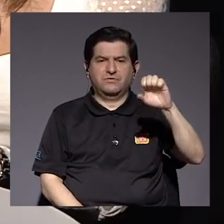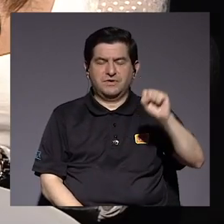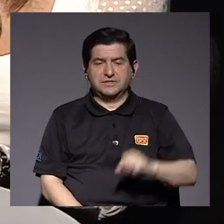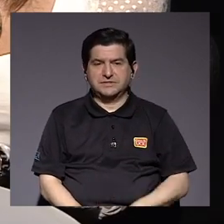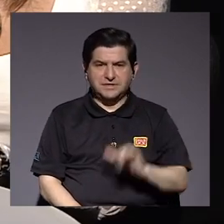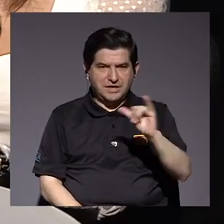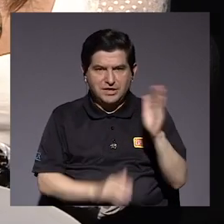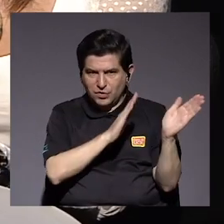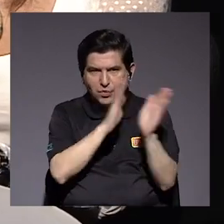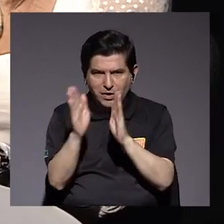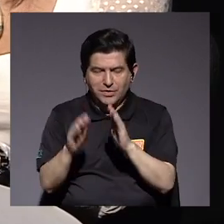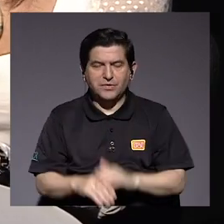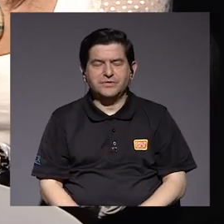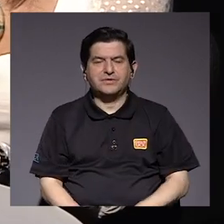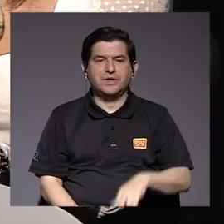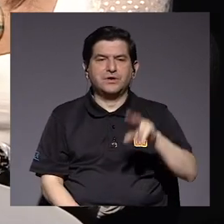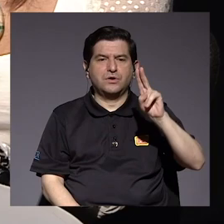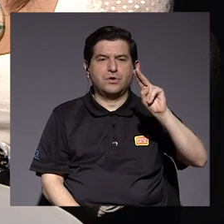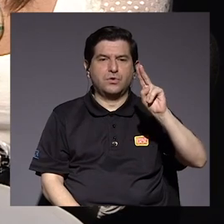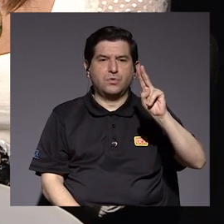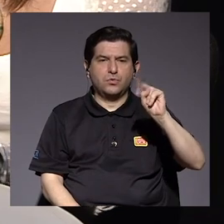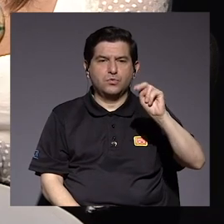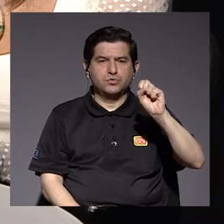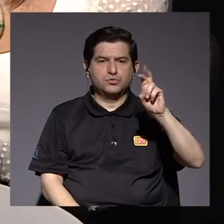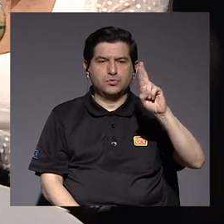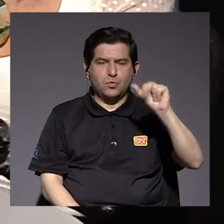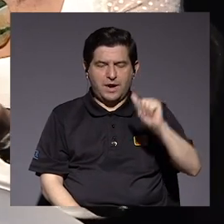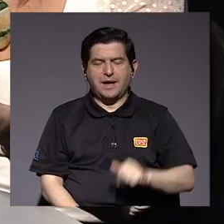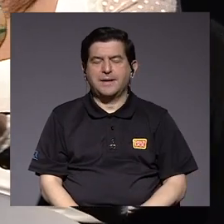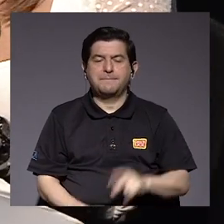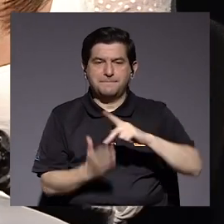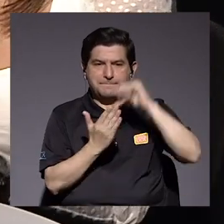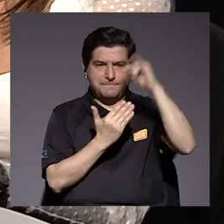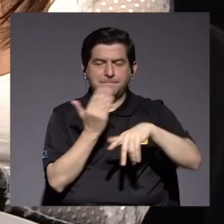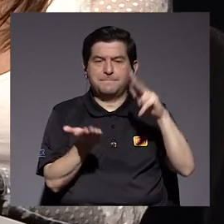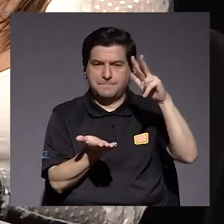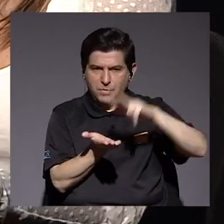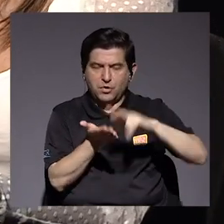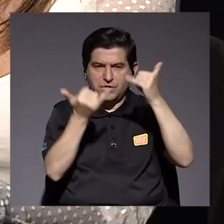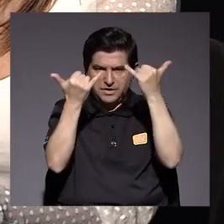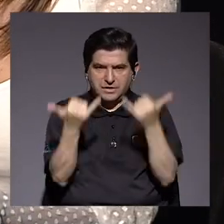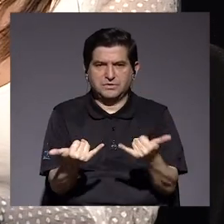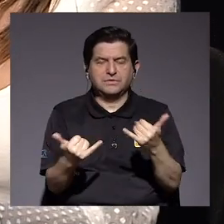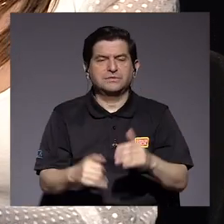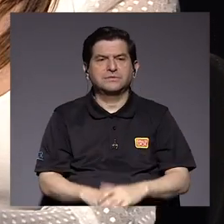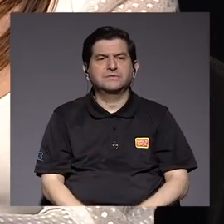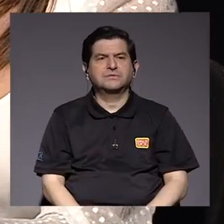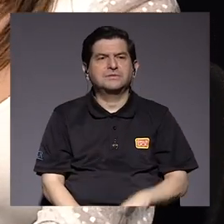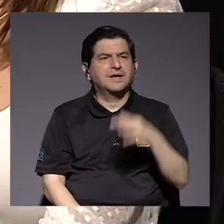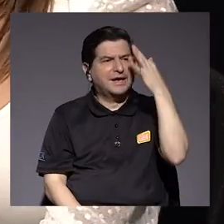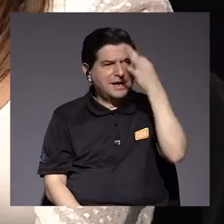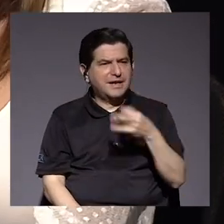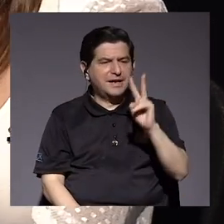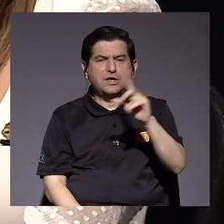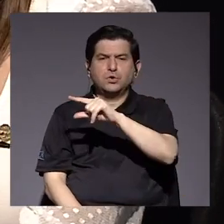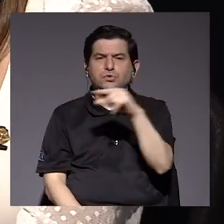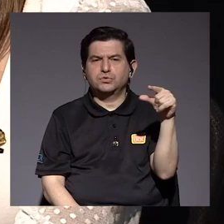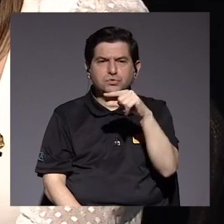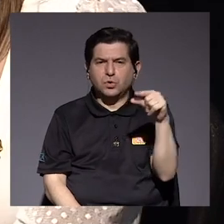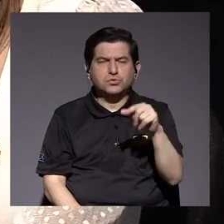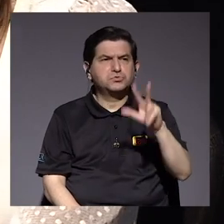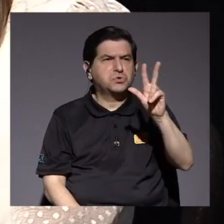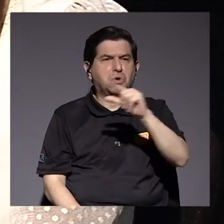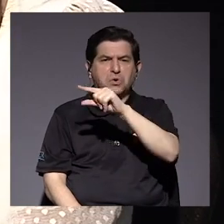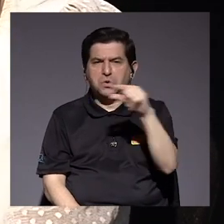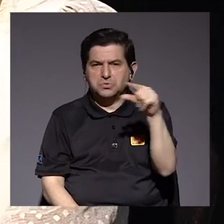vamos en el mismo orden que usted lo dijo. Usura. Bueno, Usura fue un proyecto aprobado ya hace, creo